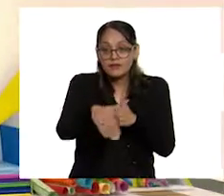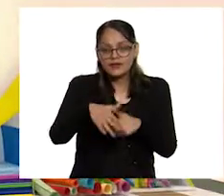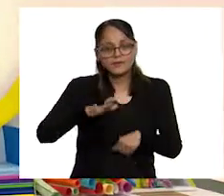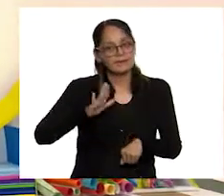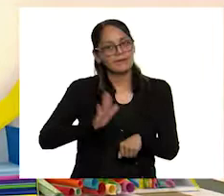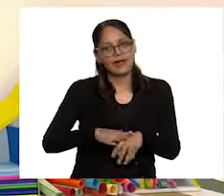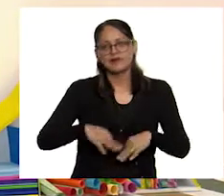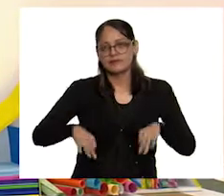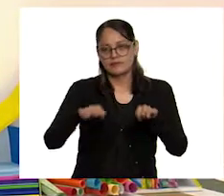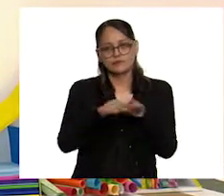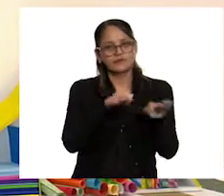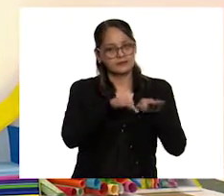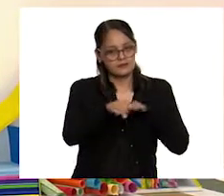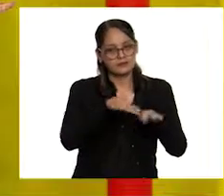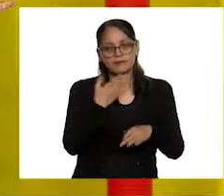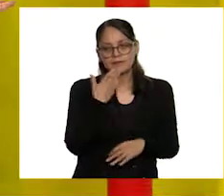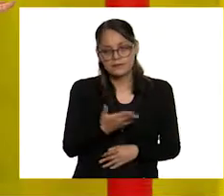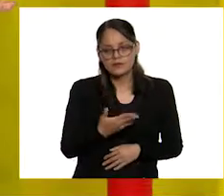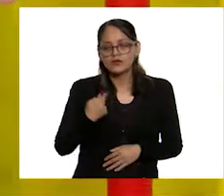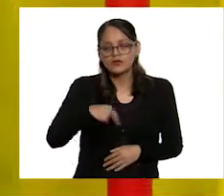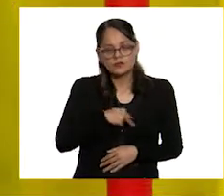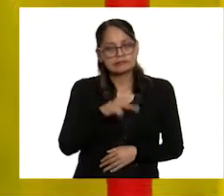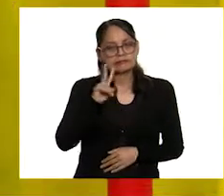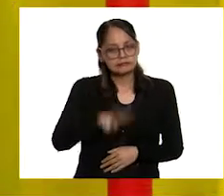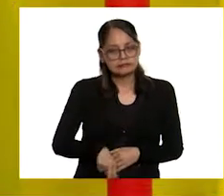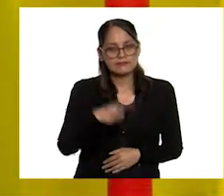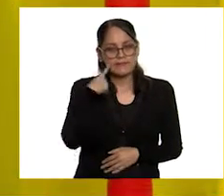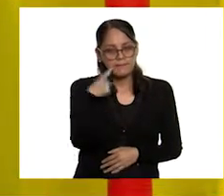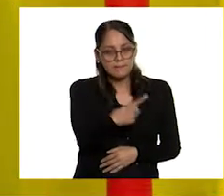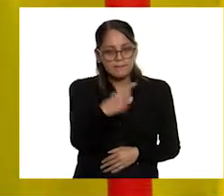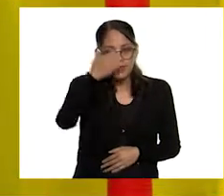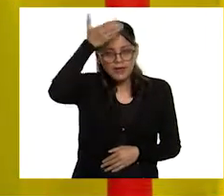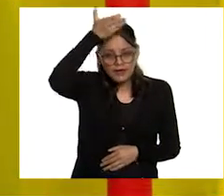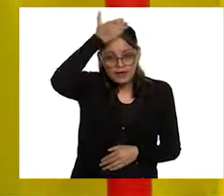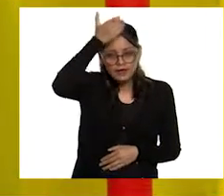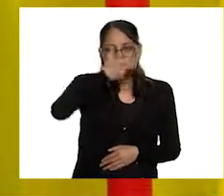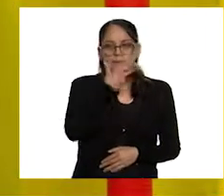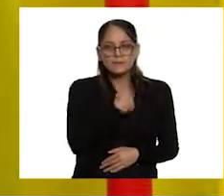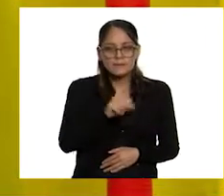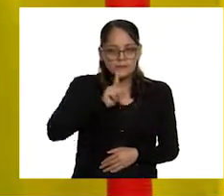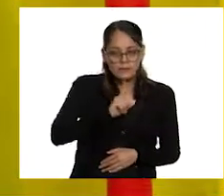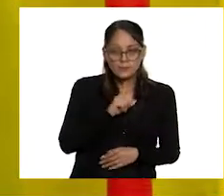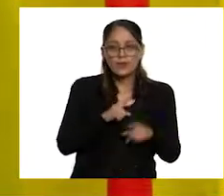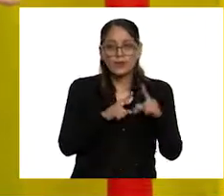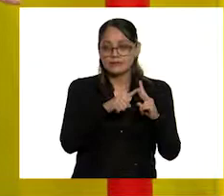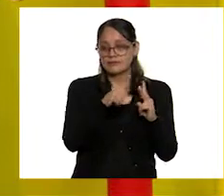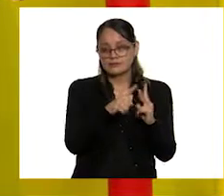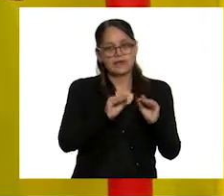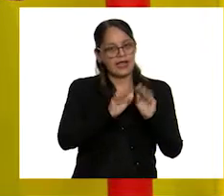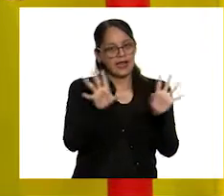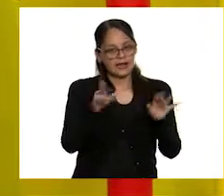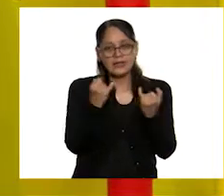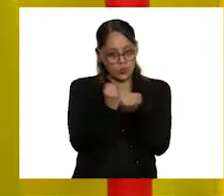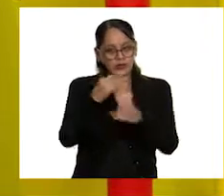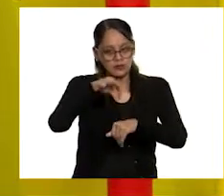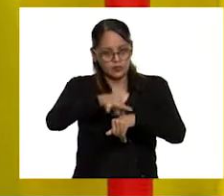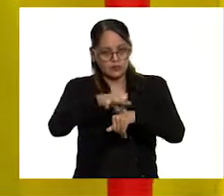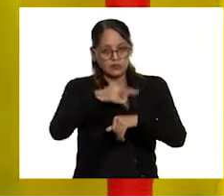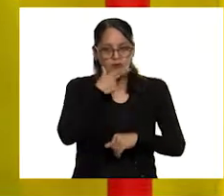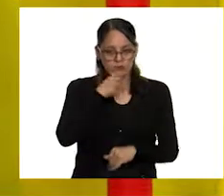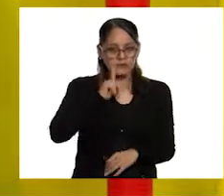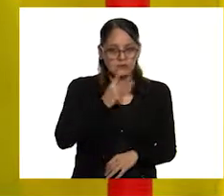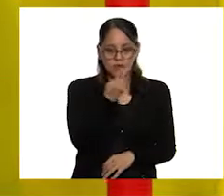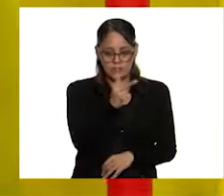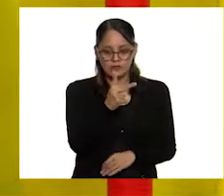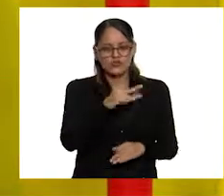Mucho más. Tenemos que reconocerle a todas las enfermeras, a los enfermeros, desde luego a las médicas y a los médicos, pero